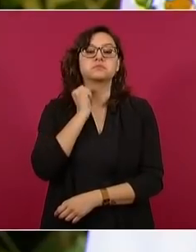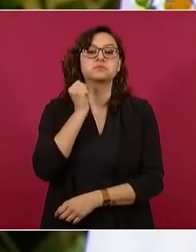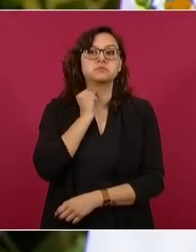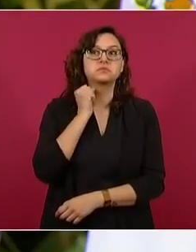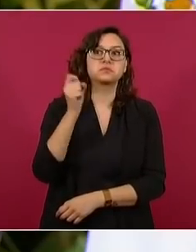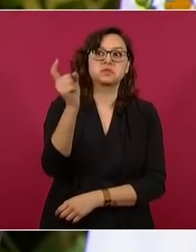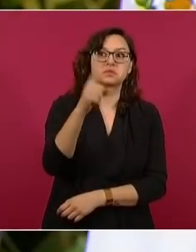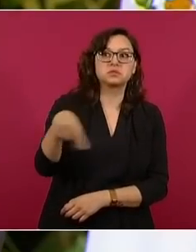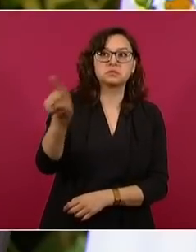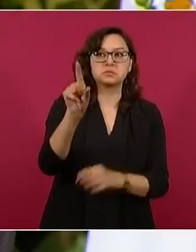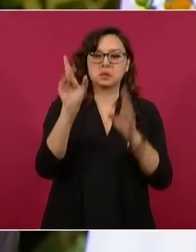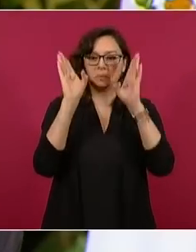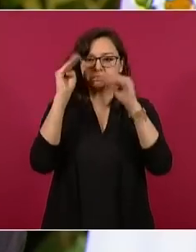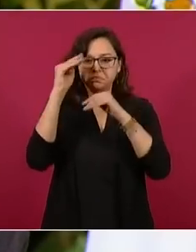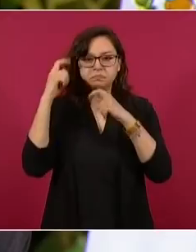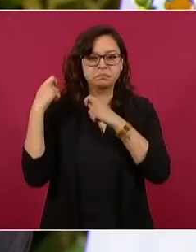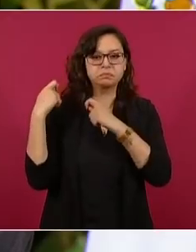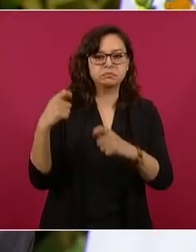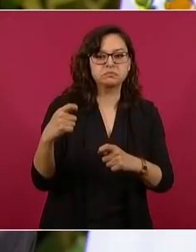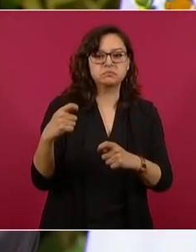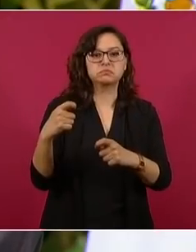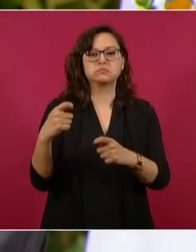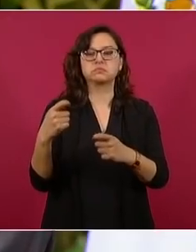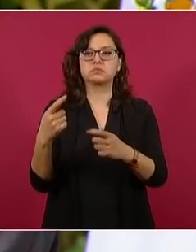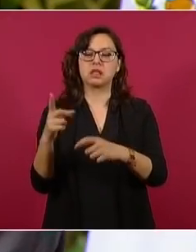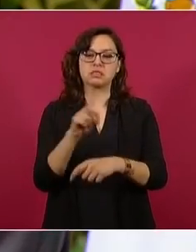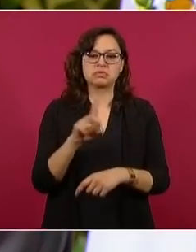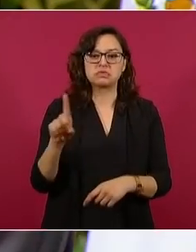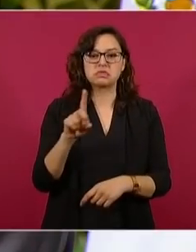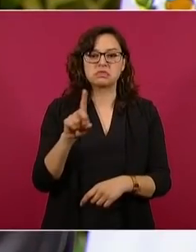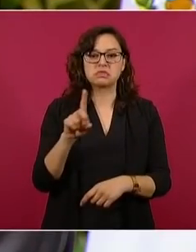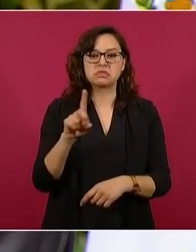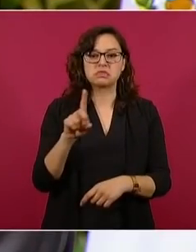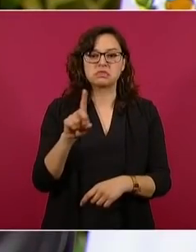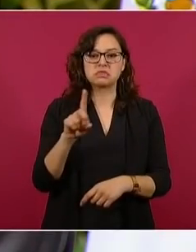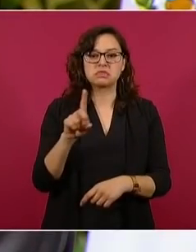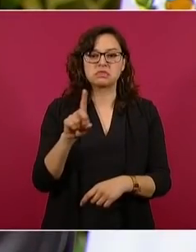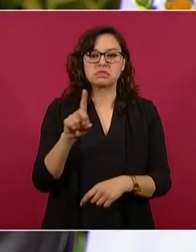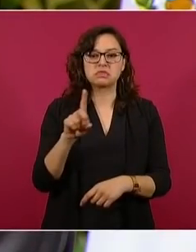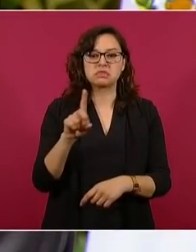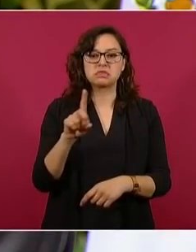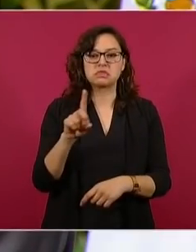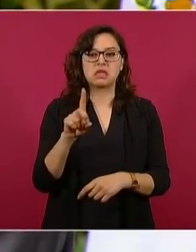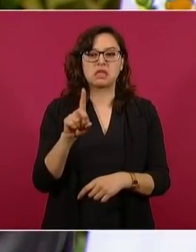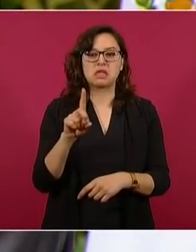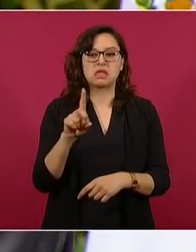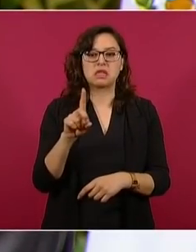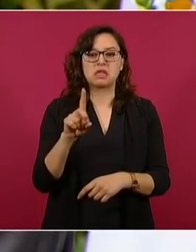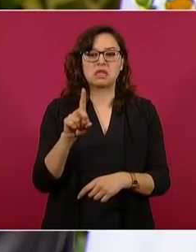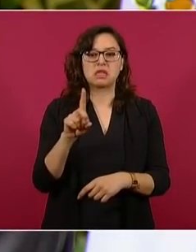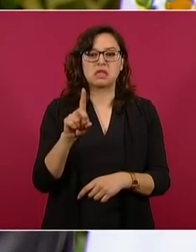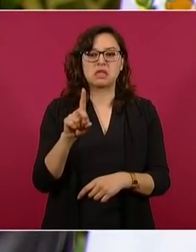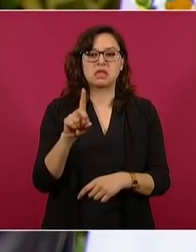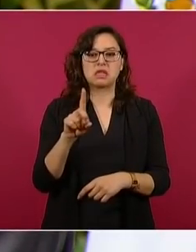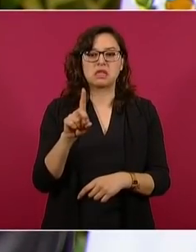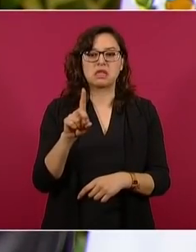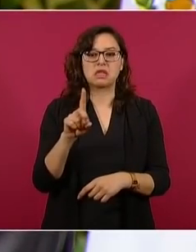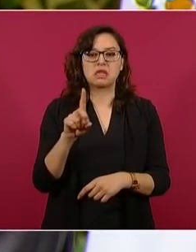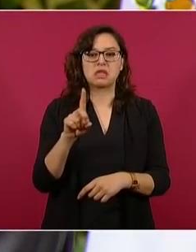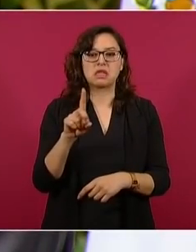conservadores, de derecha, reaccionados, y enviaré